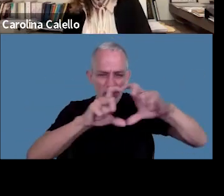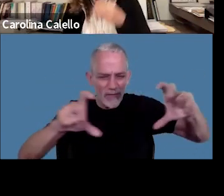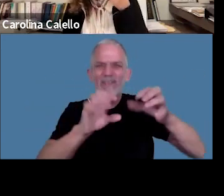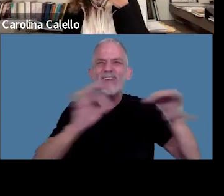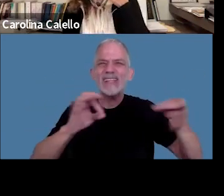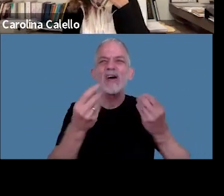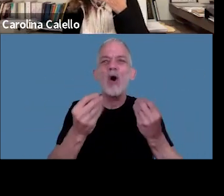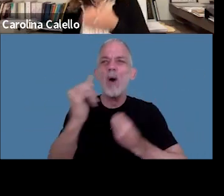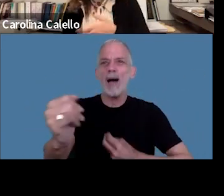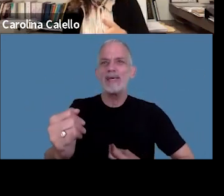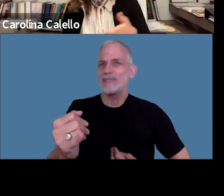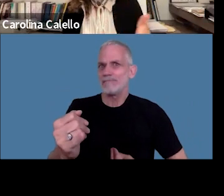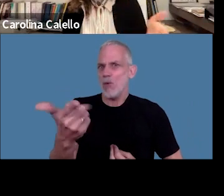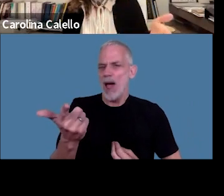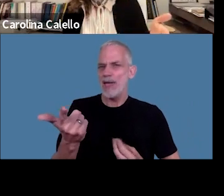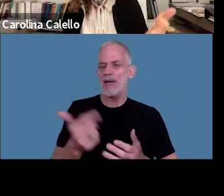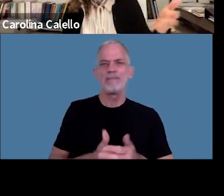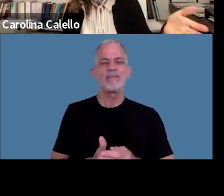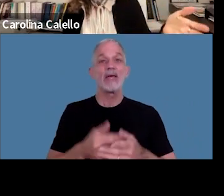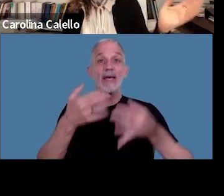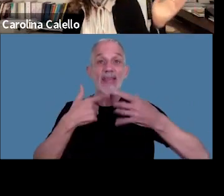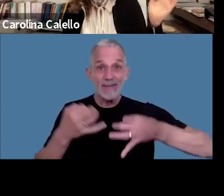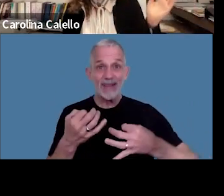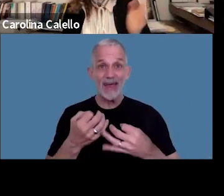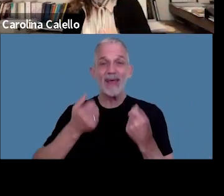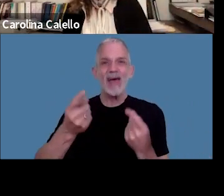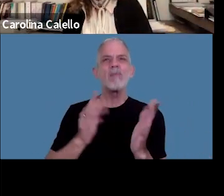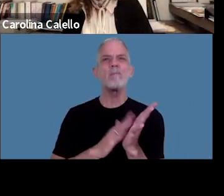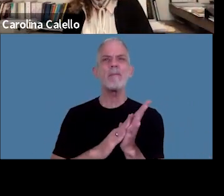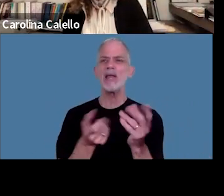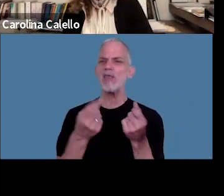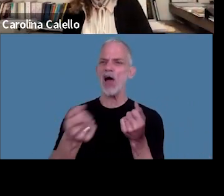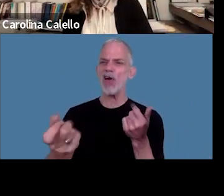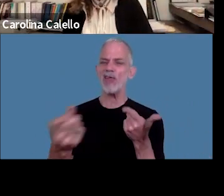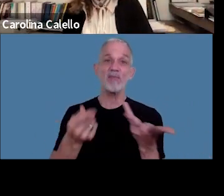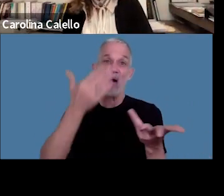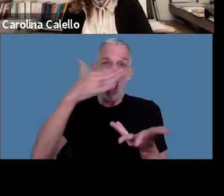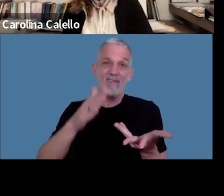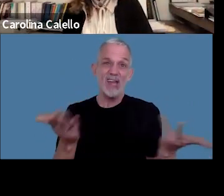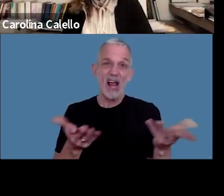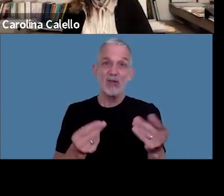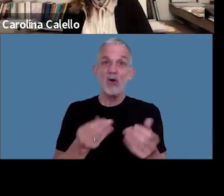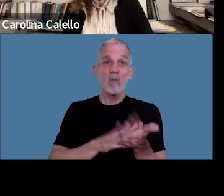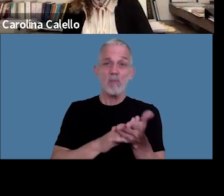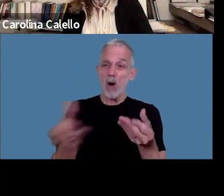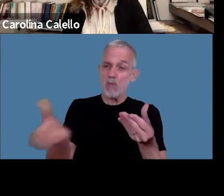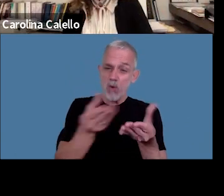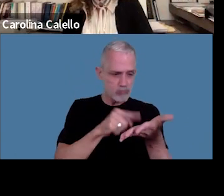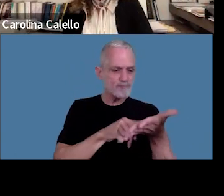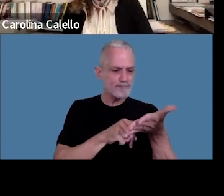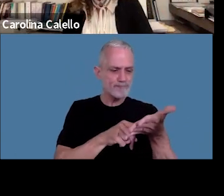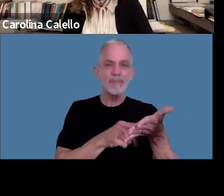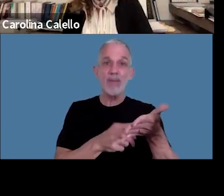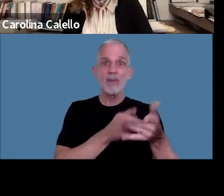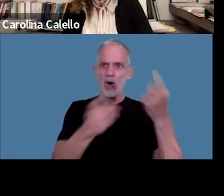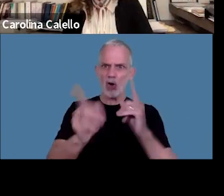este sentido lo cierto es que aporta toda la documentación y puede ser que termine todo eso que aportó como prueba en su